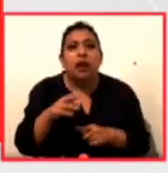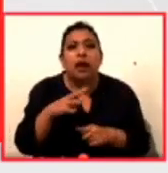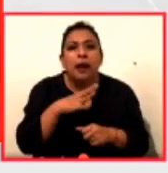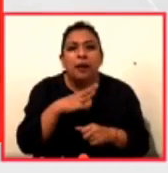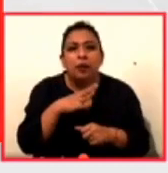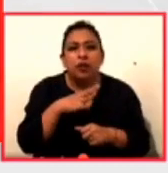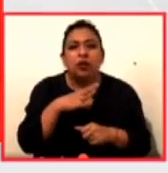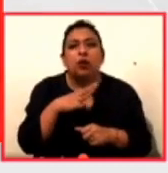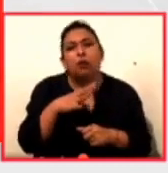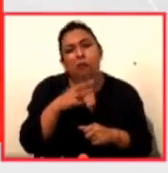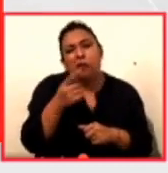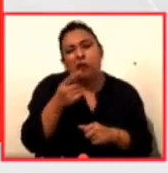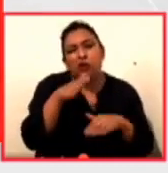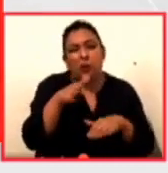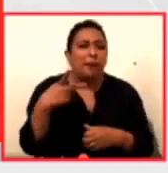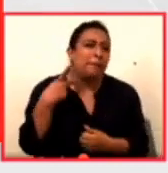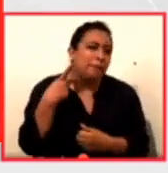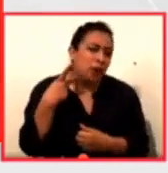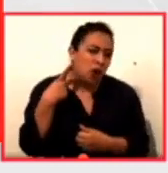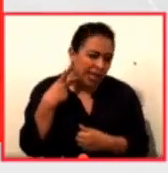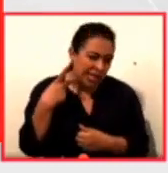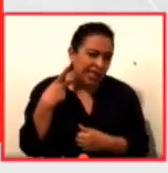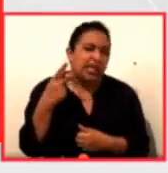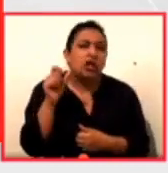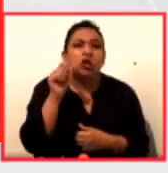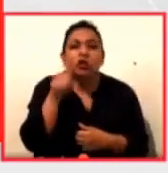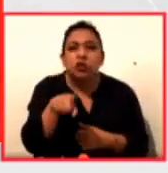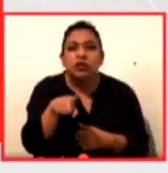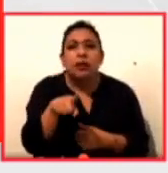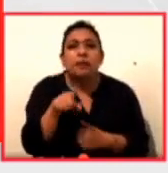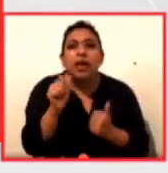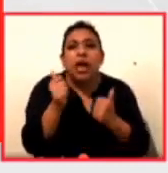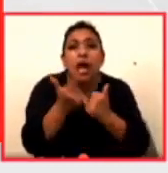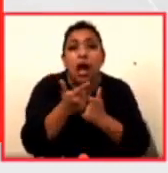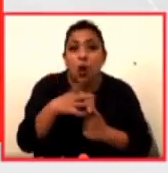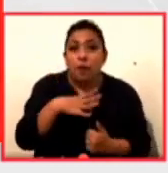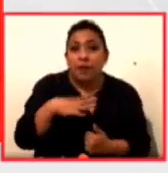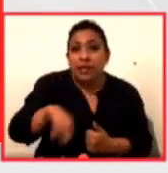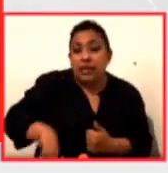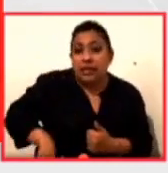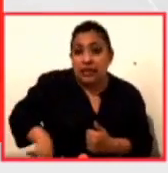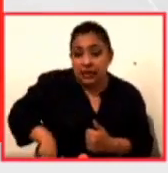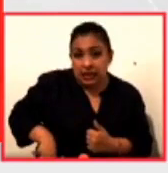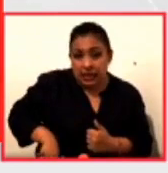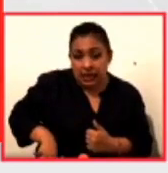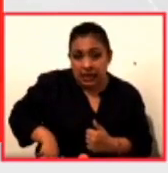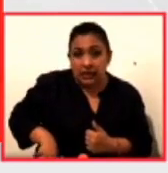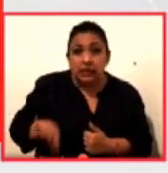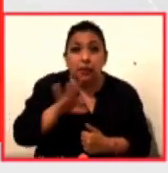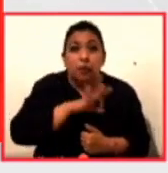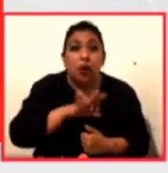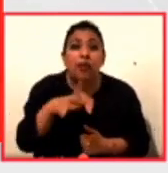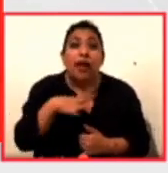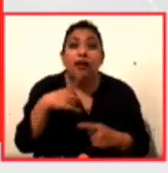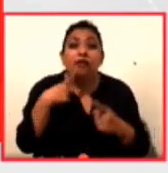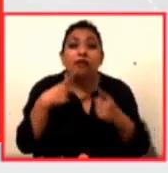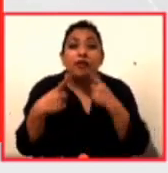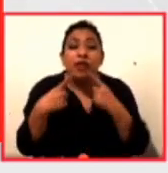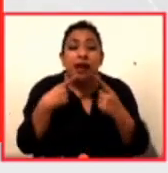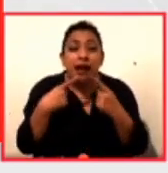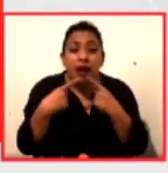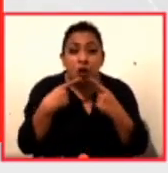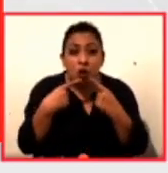políticos sería como algo que nos interese y que se logre a través del diálogo pues